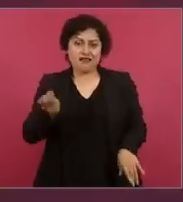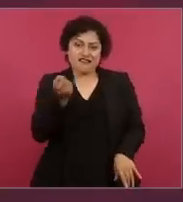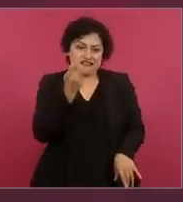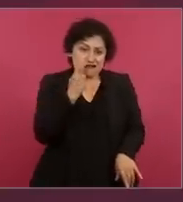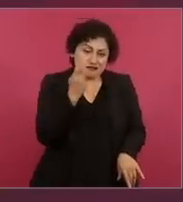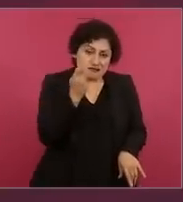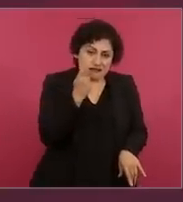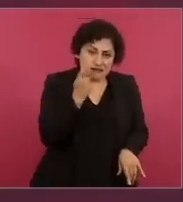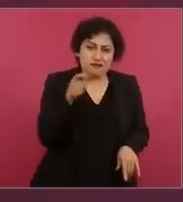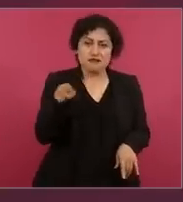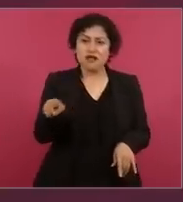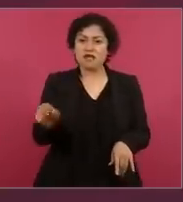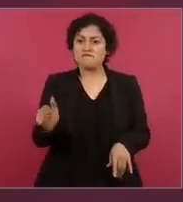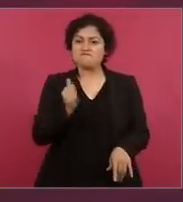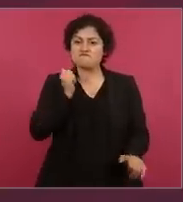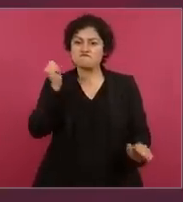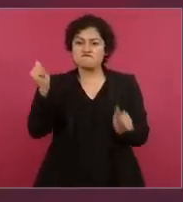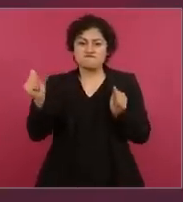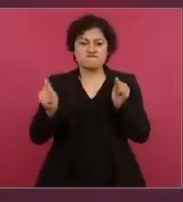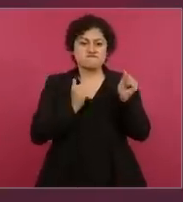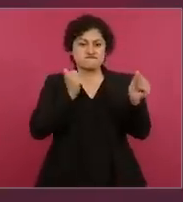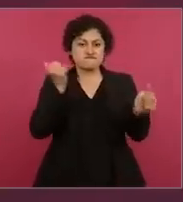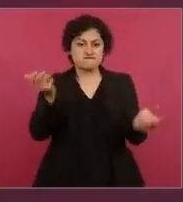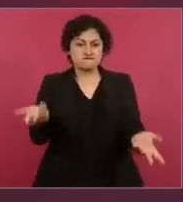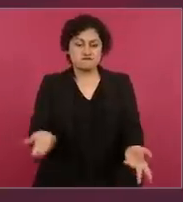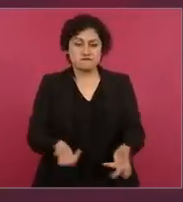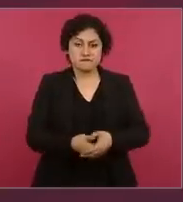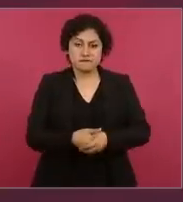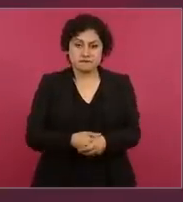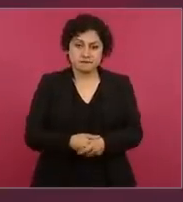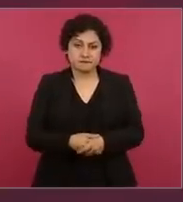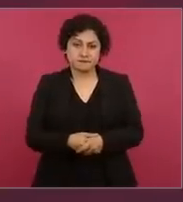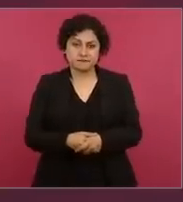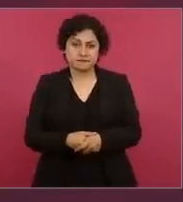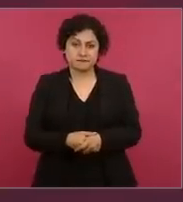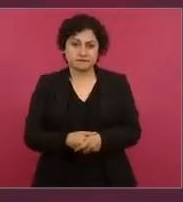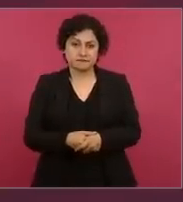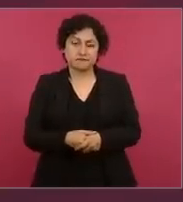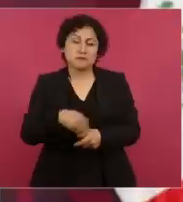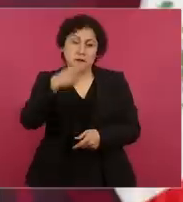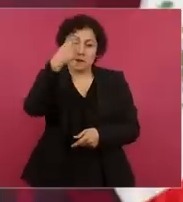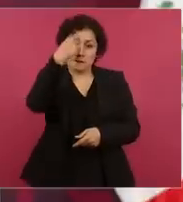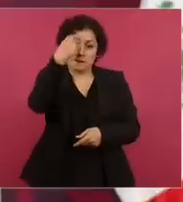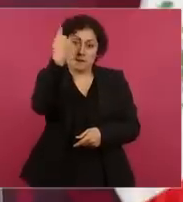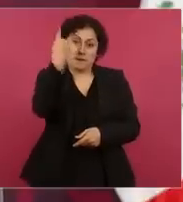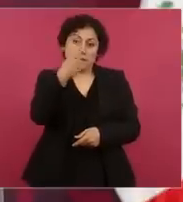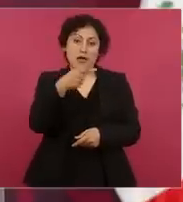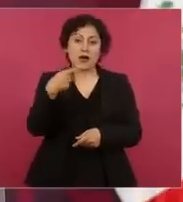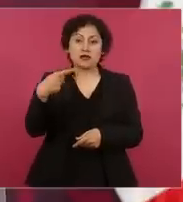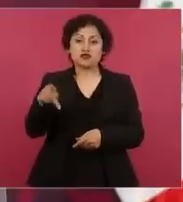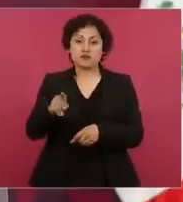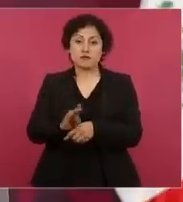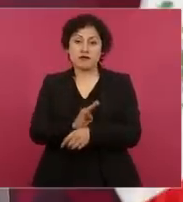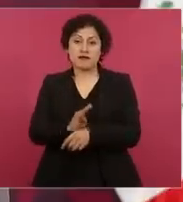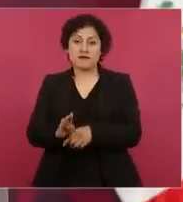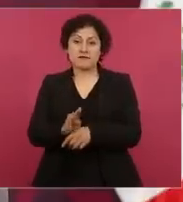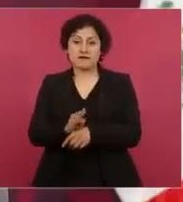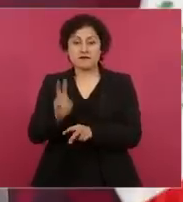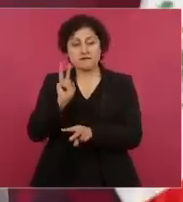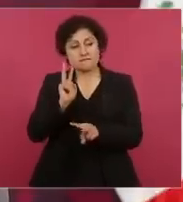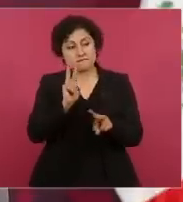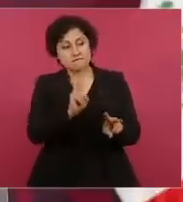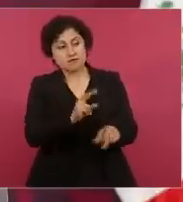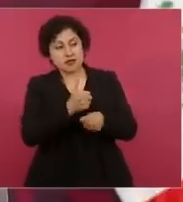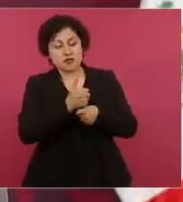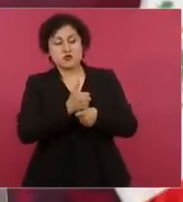gente que se aprovecha y saca beneficios del dolor humano, del